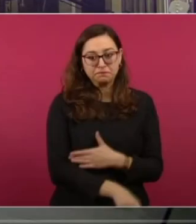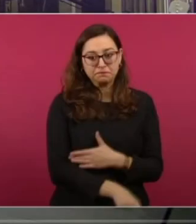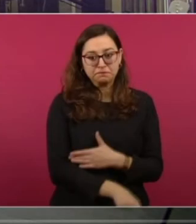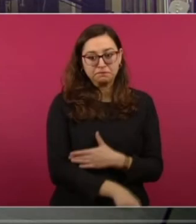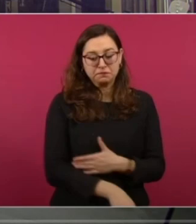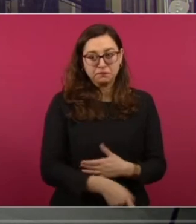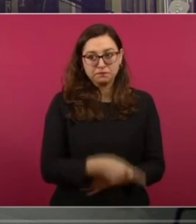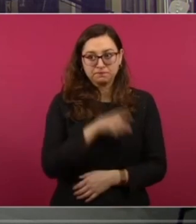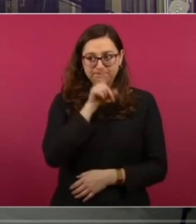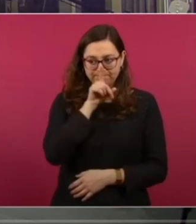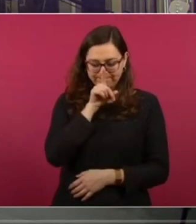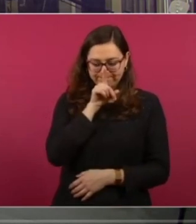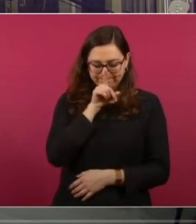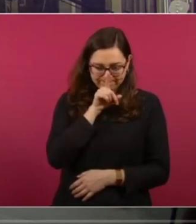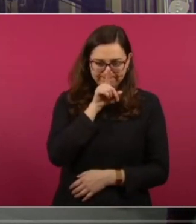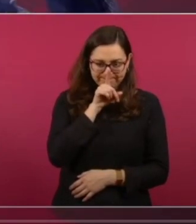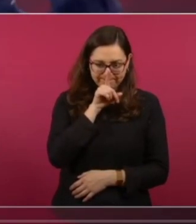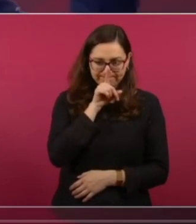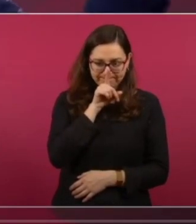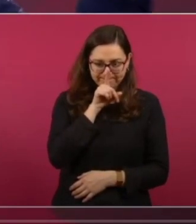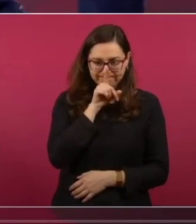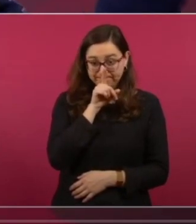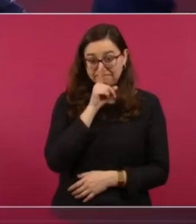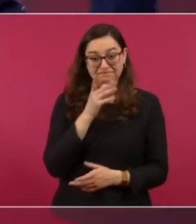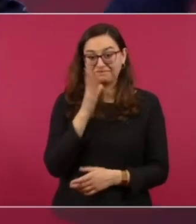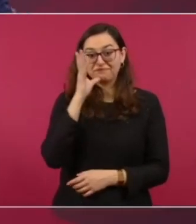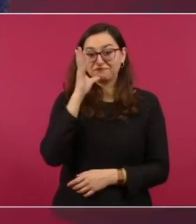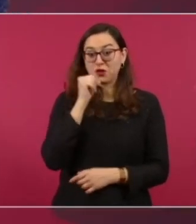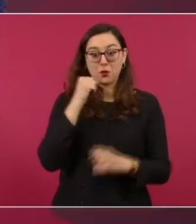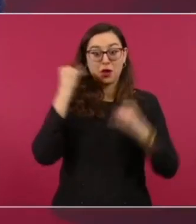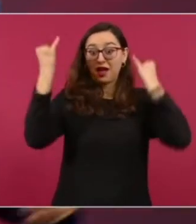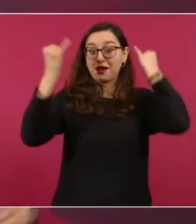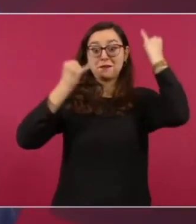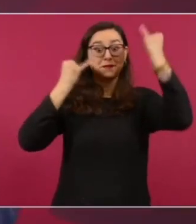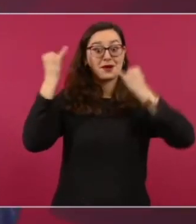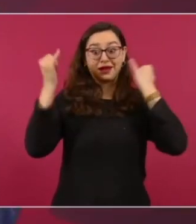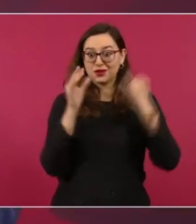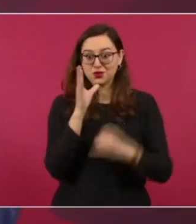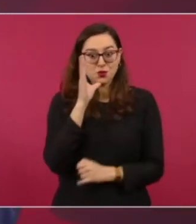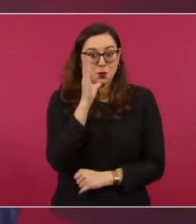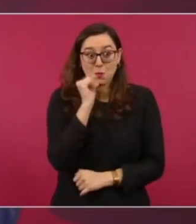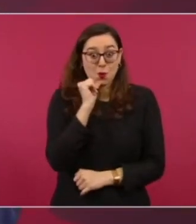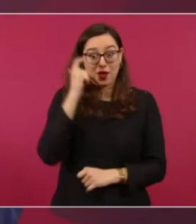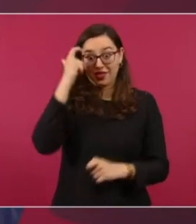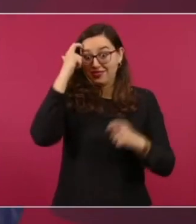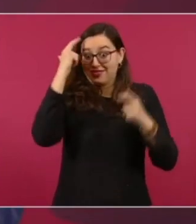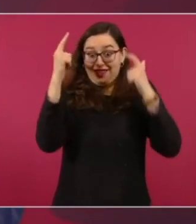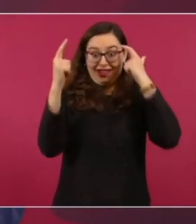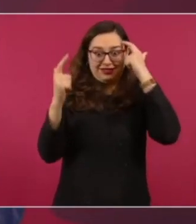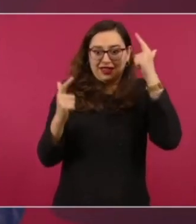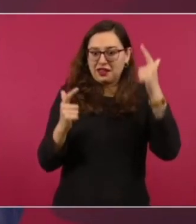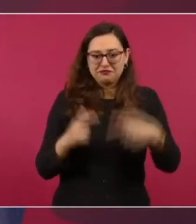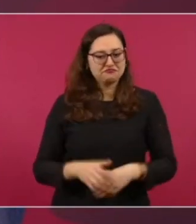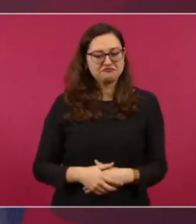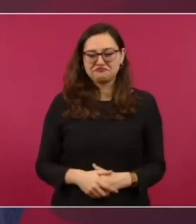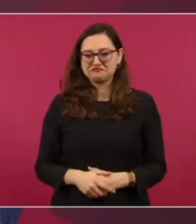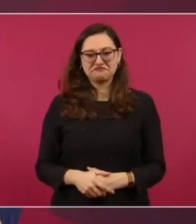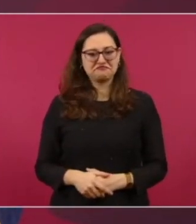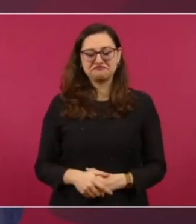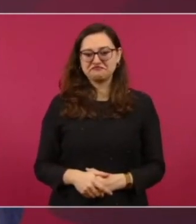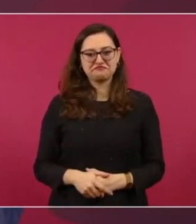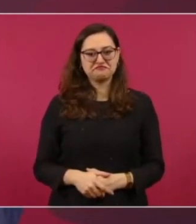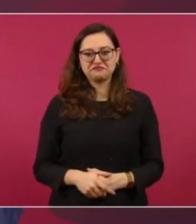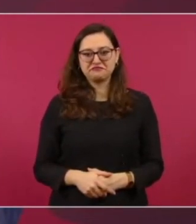escuchar Pues no tiene posibilidad de echar a andar la imaginación,